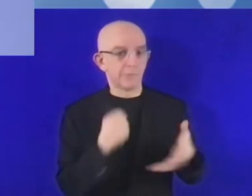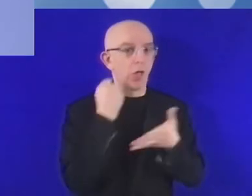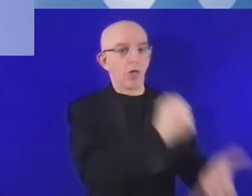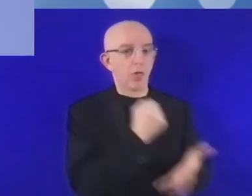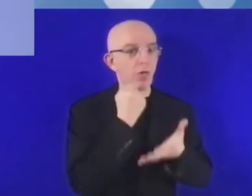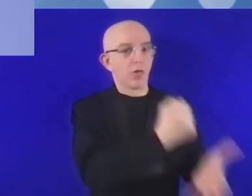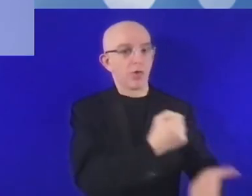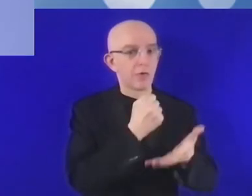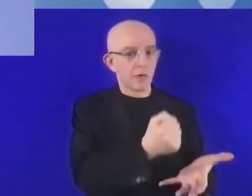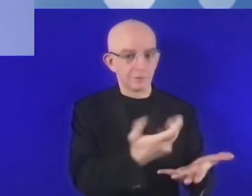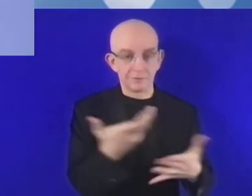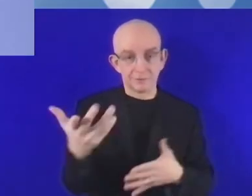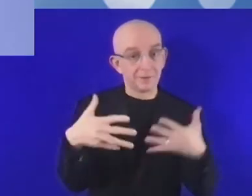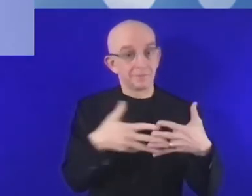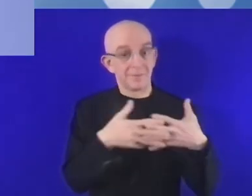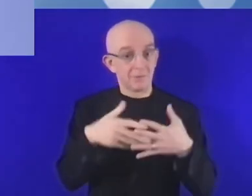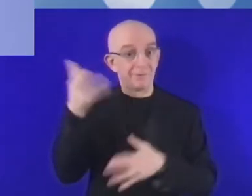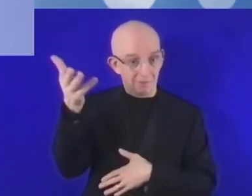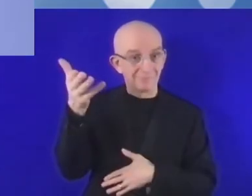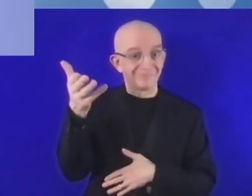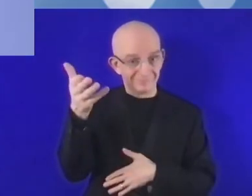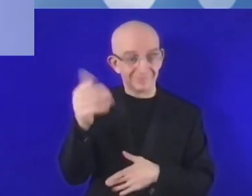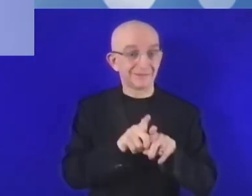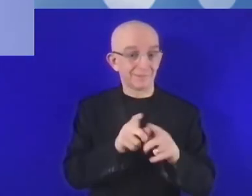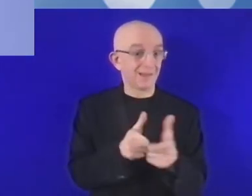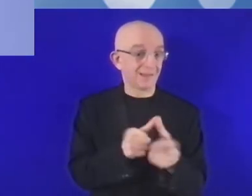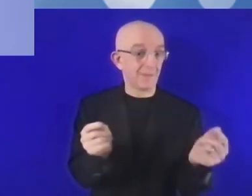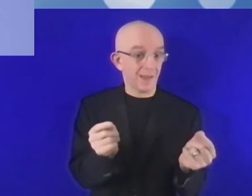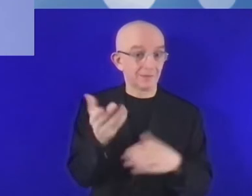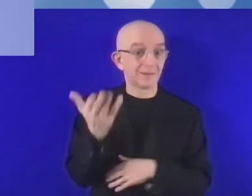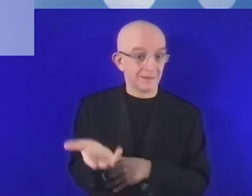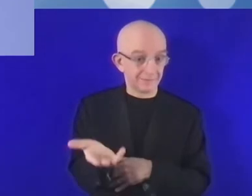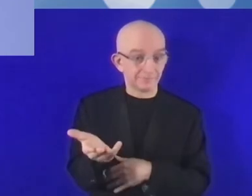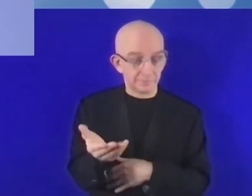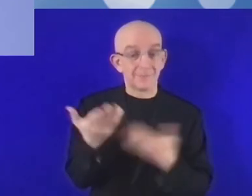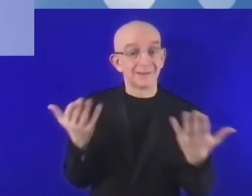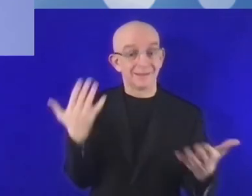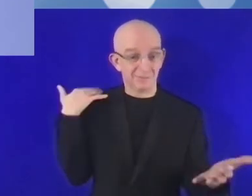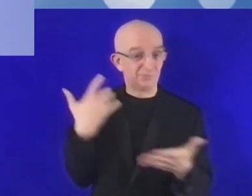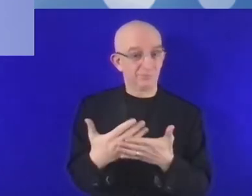requiere grandes fondos financieros, grandes inversiones.